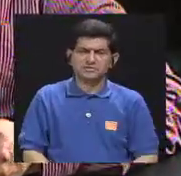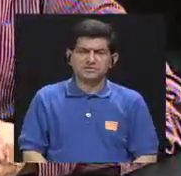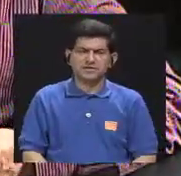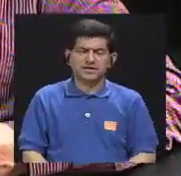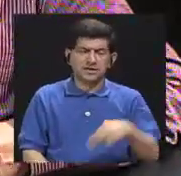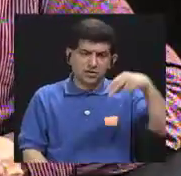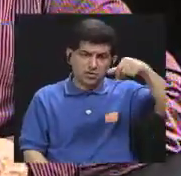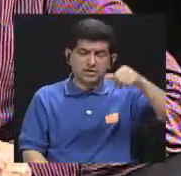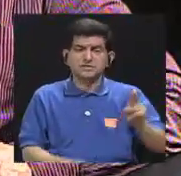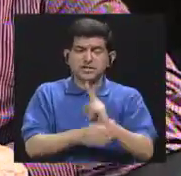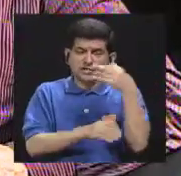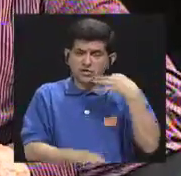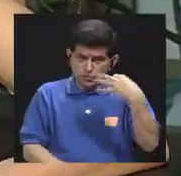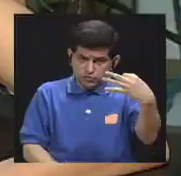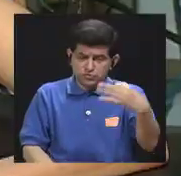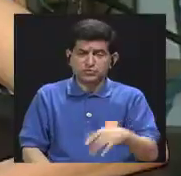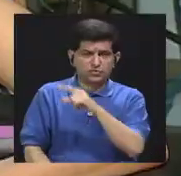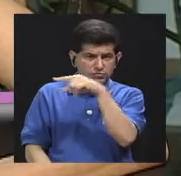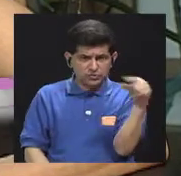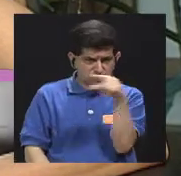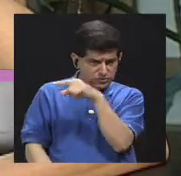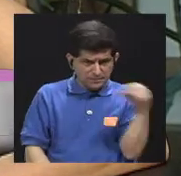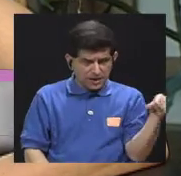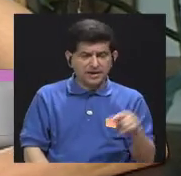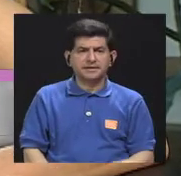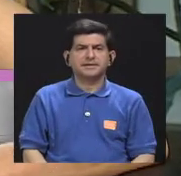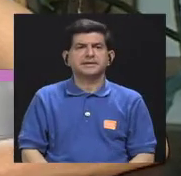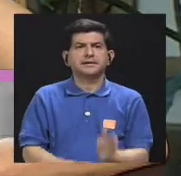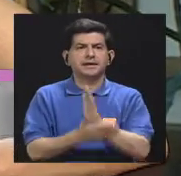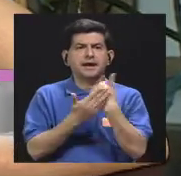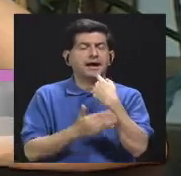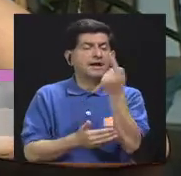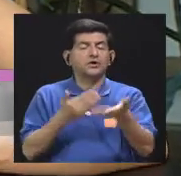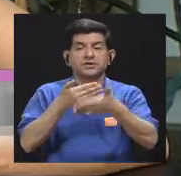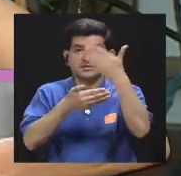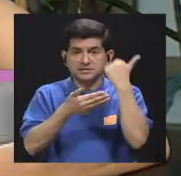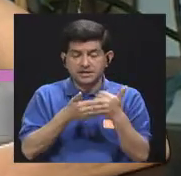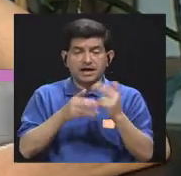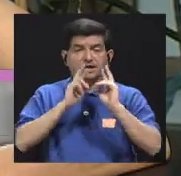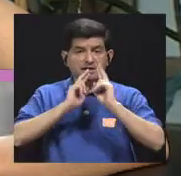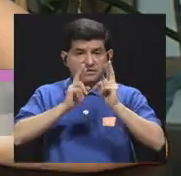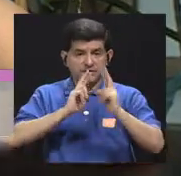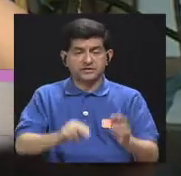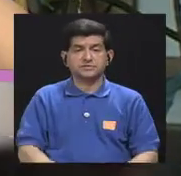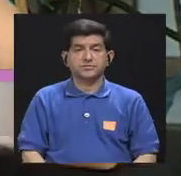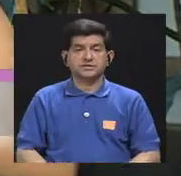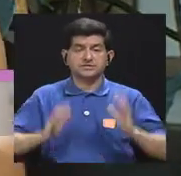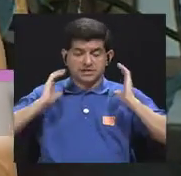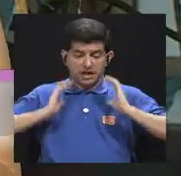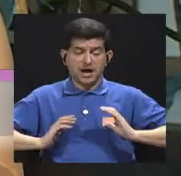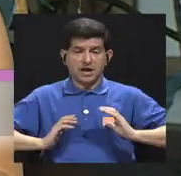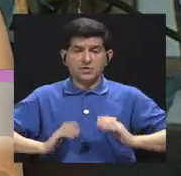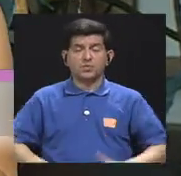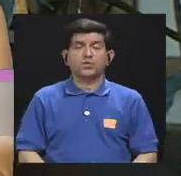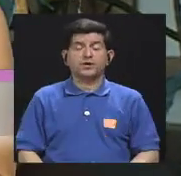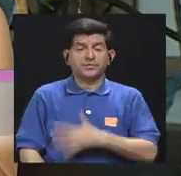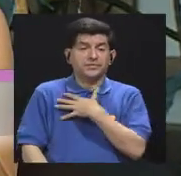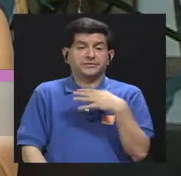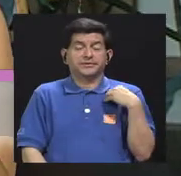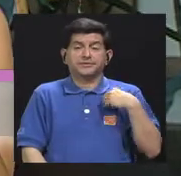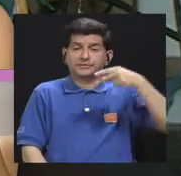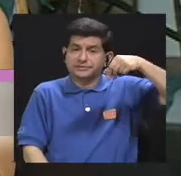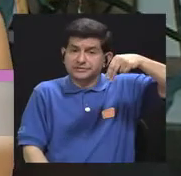consumo diario, semanal. Sí, algo que iba a mencionar antes de responder es que a nuestro cuerpo le gusta mucho la sal,